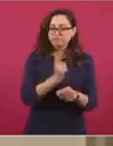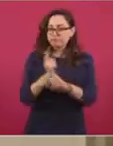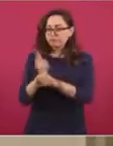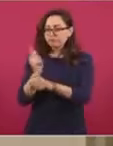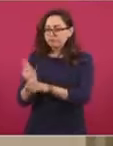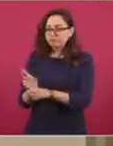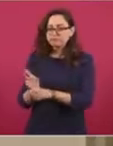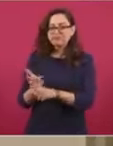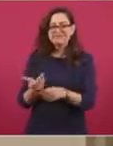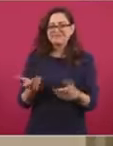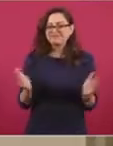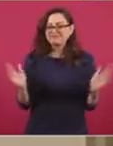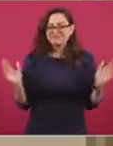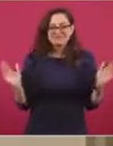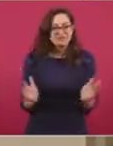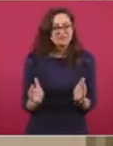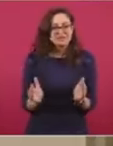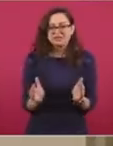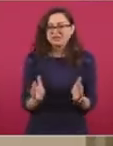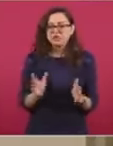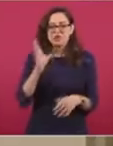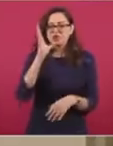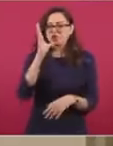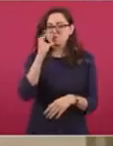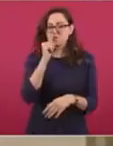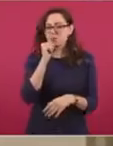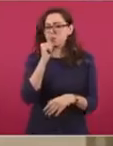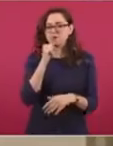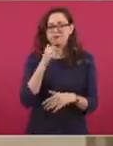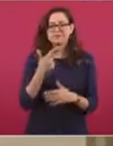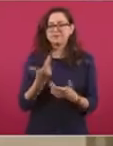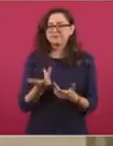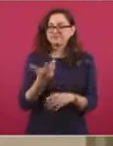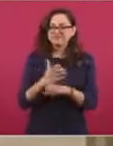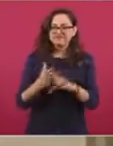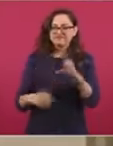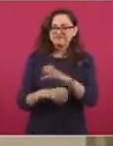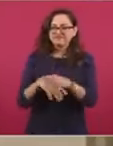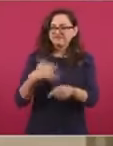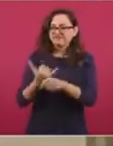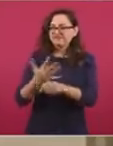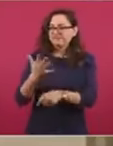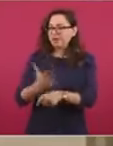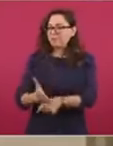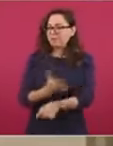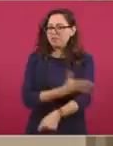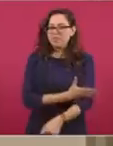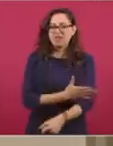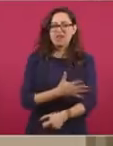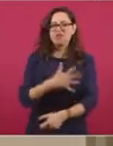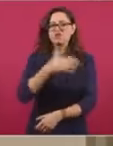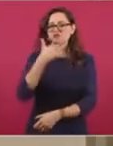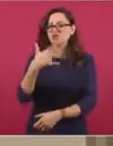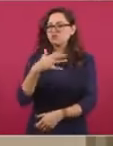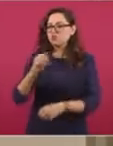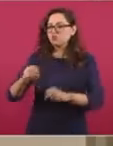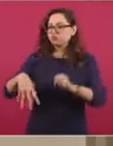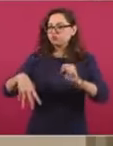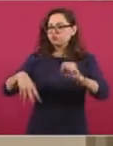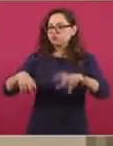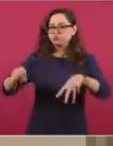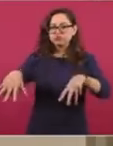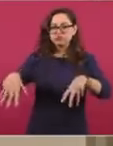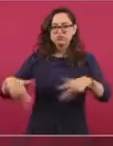espacio para avanzar, tienen obstrucciones, hay madera, sigue habiendo ahí algunos